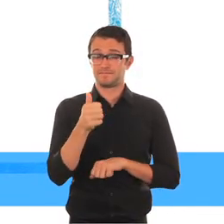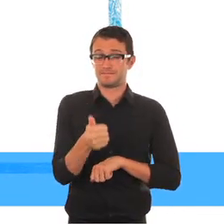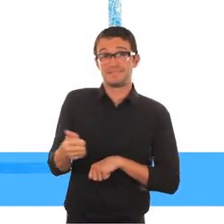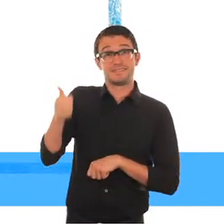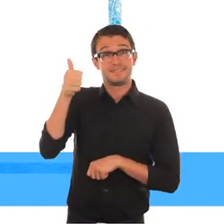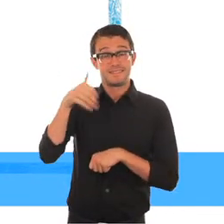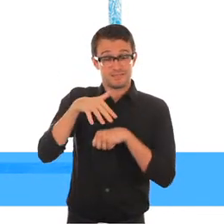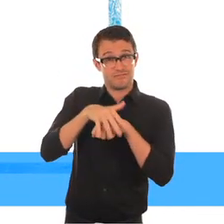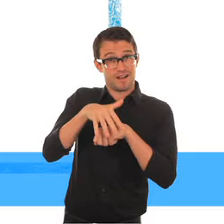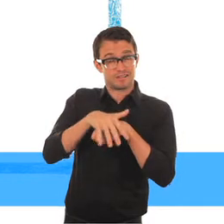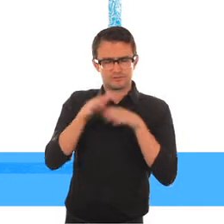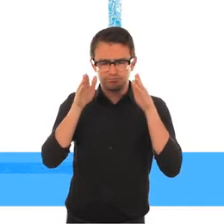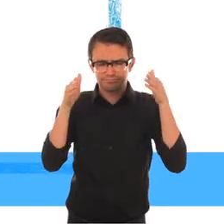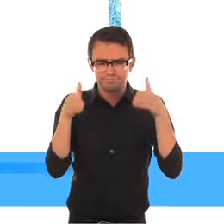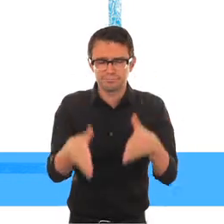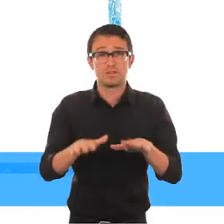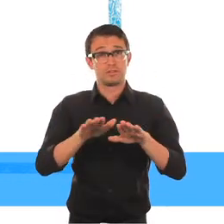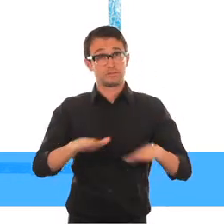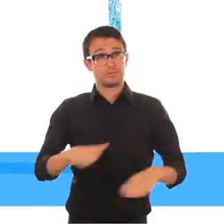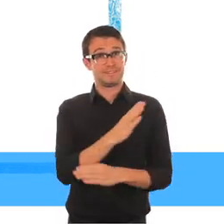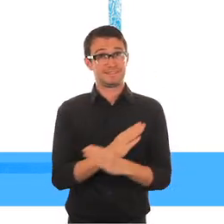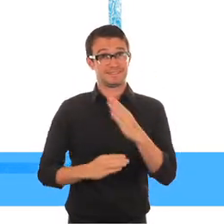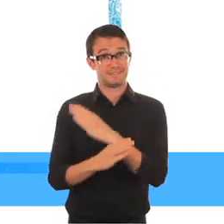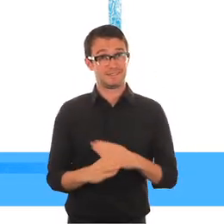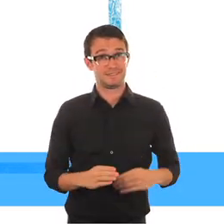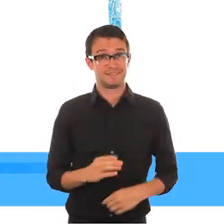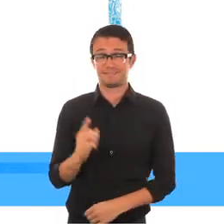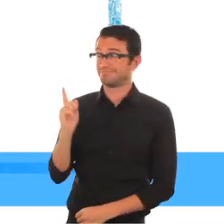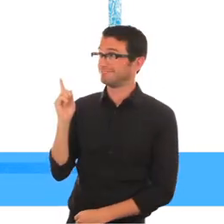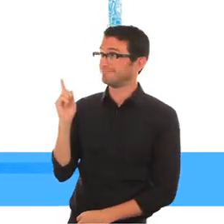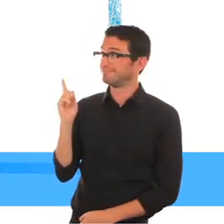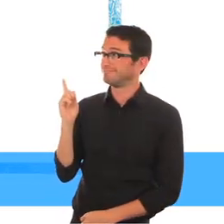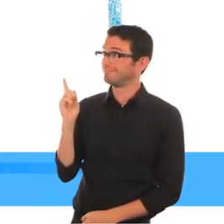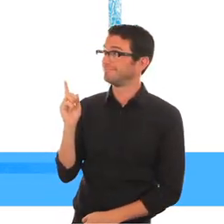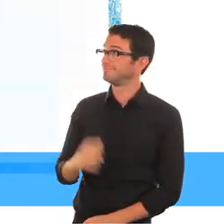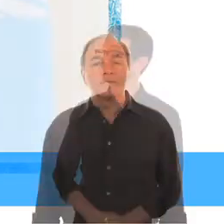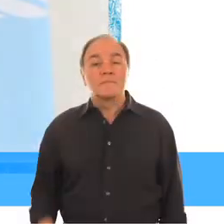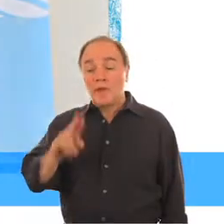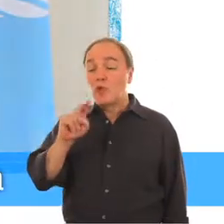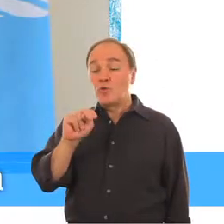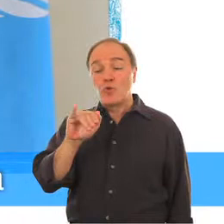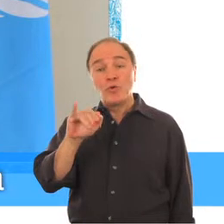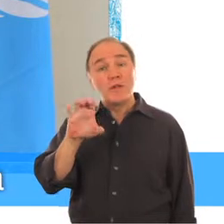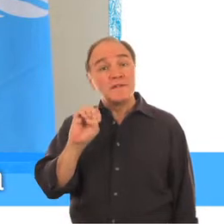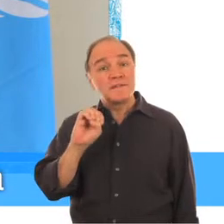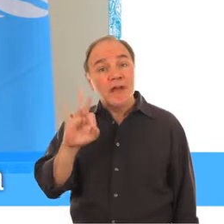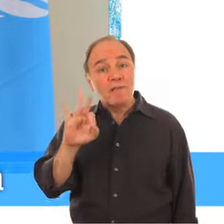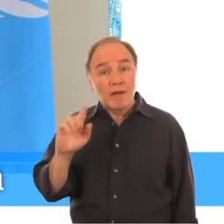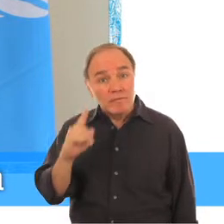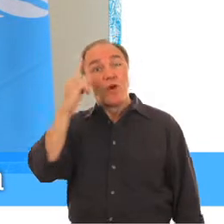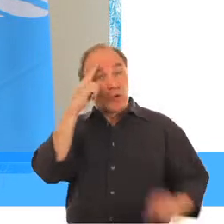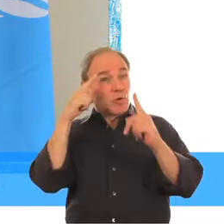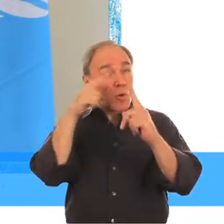Rosangela Berman-Bieler, asesora principal sobre niños con discapacidad División de programas UNICEF La primera meta es que